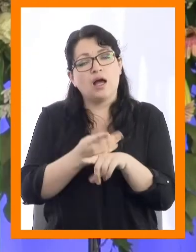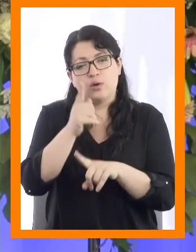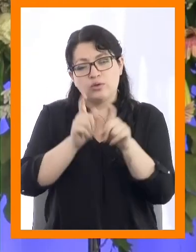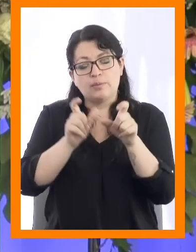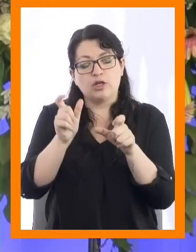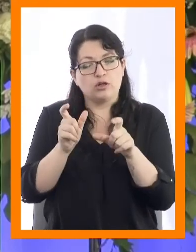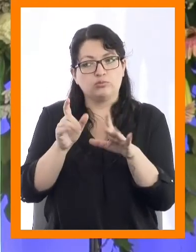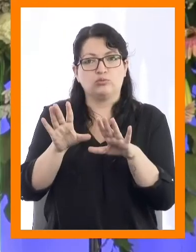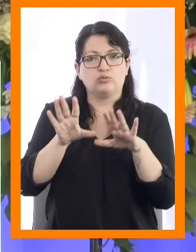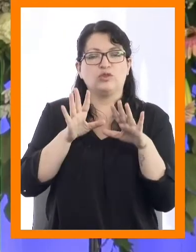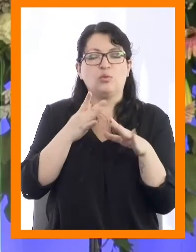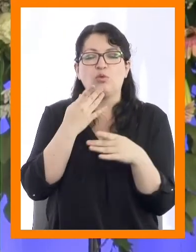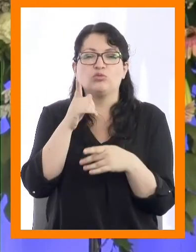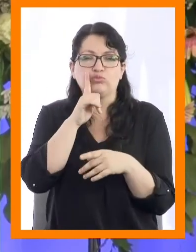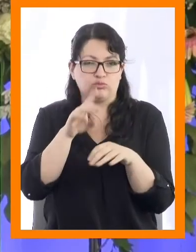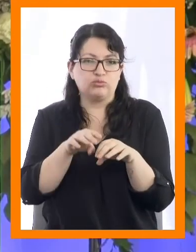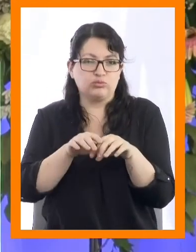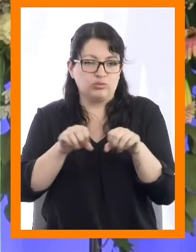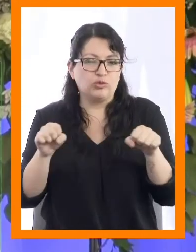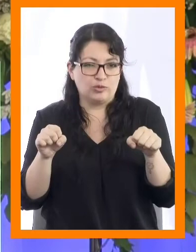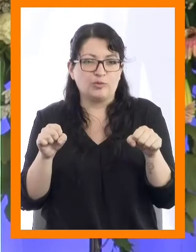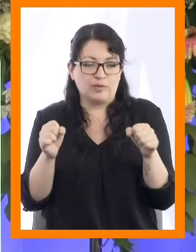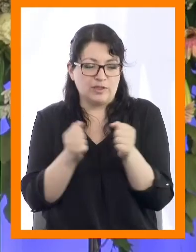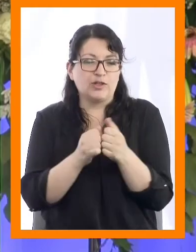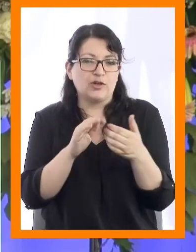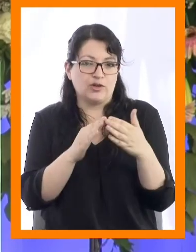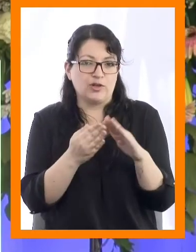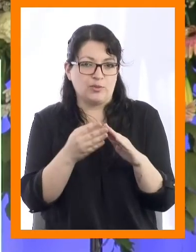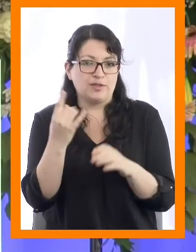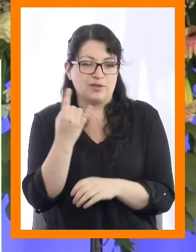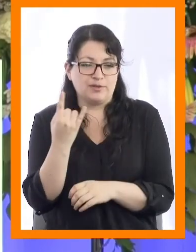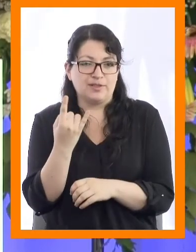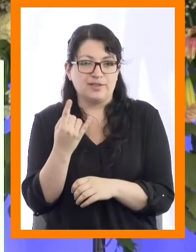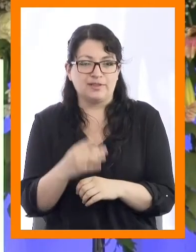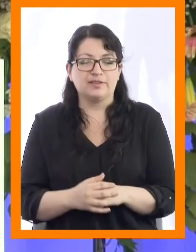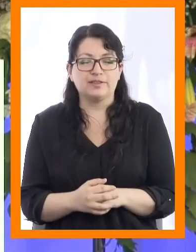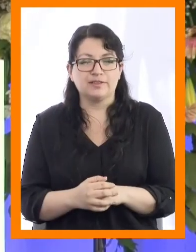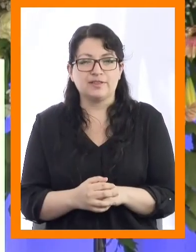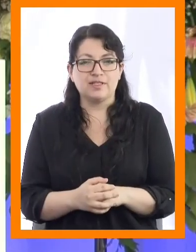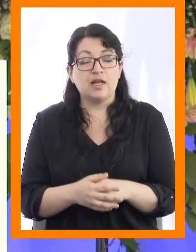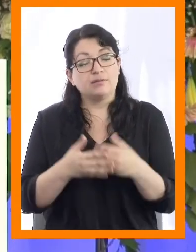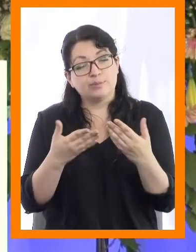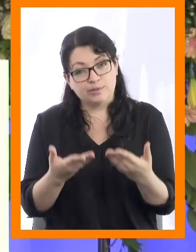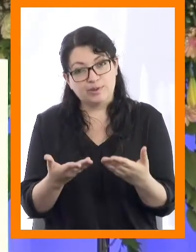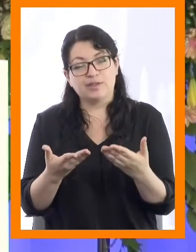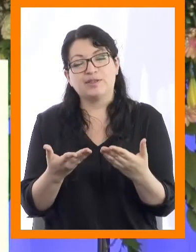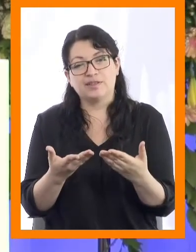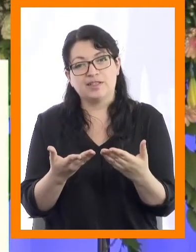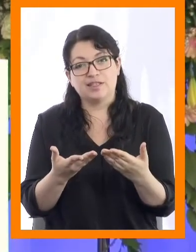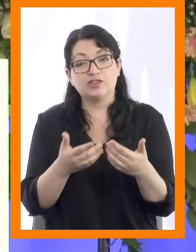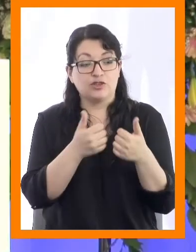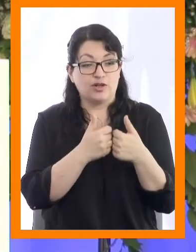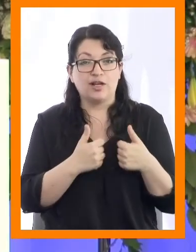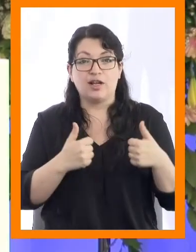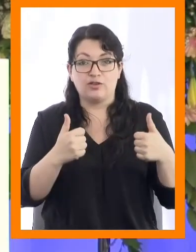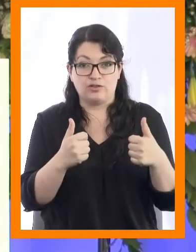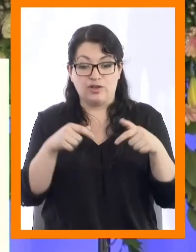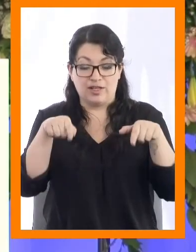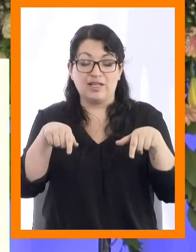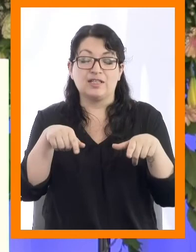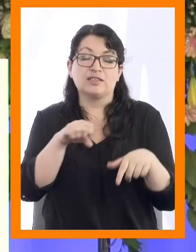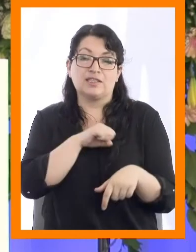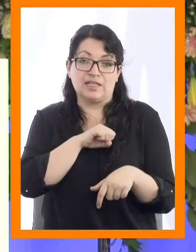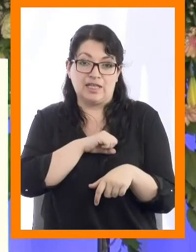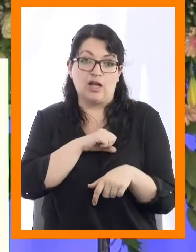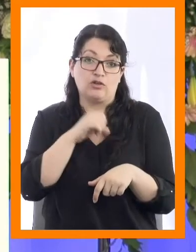adquirir un compromiso con la comunidad universitaria. Es por ello que las autoridades de la sede Santiago de